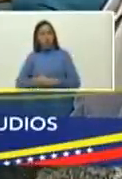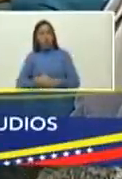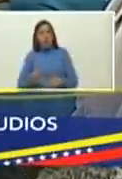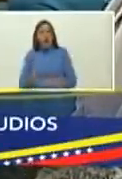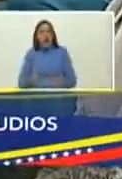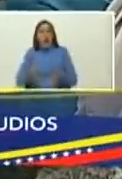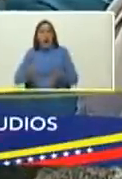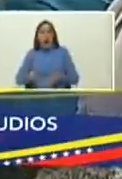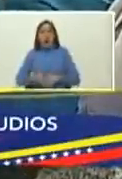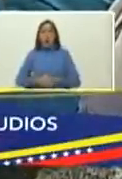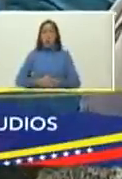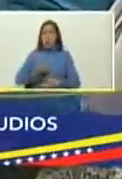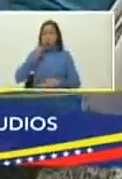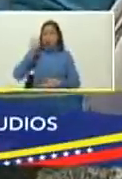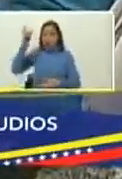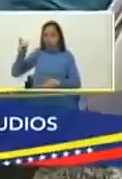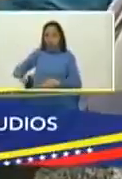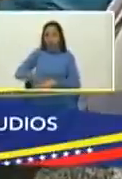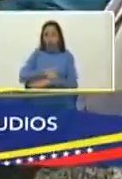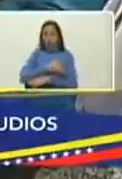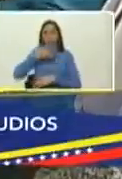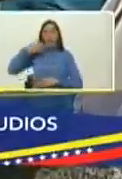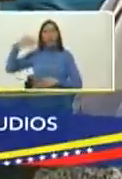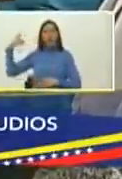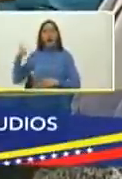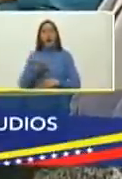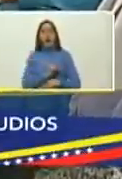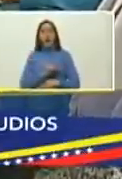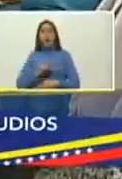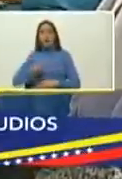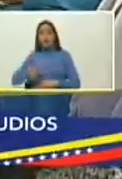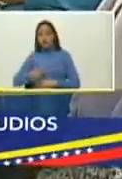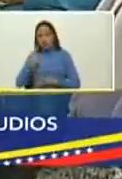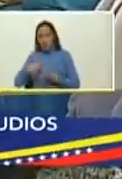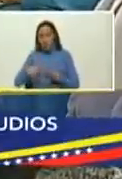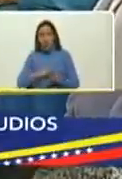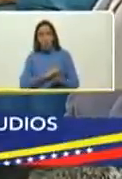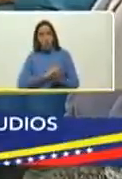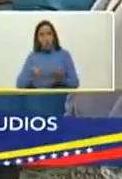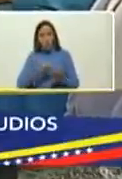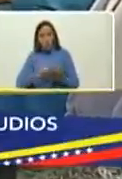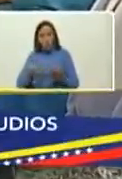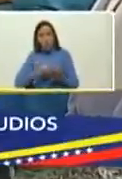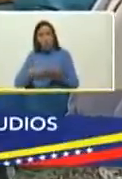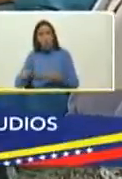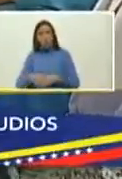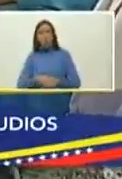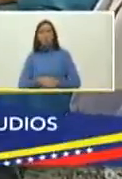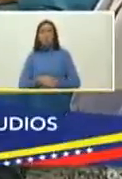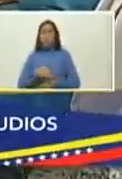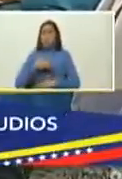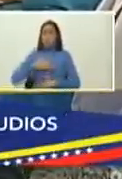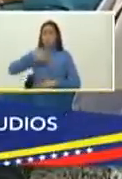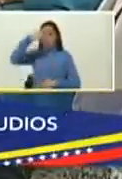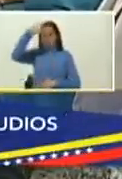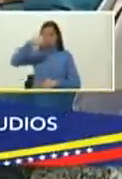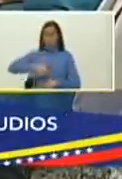menos que Gabriel García Márquez y tantos otros maravillosos escritores pero como mujer